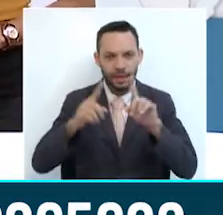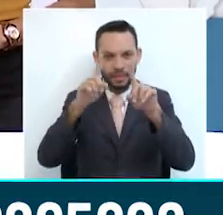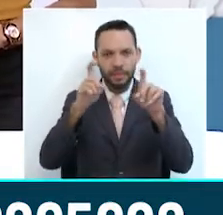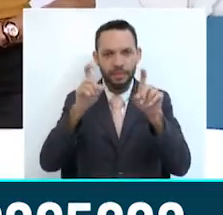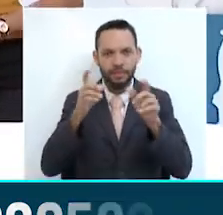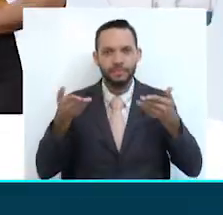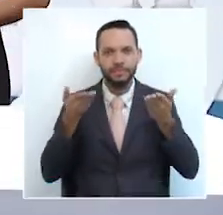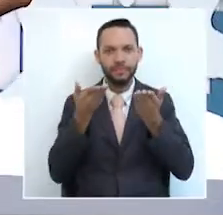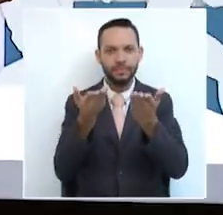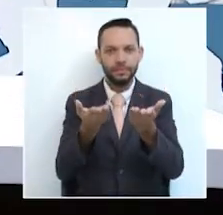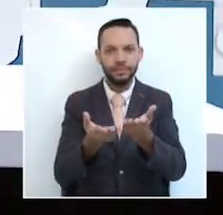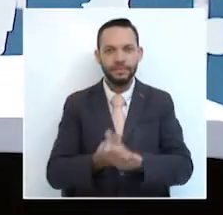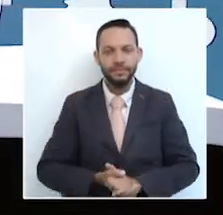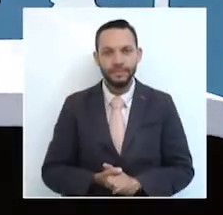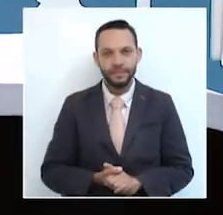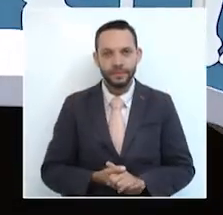minutos.